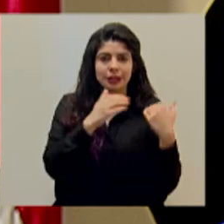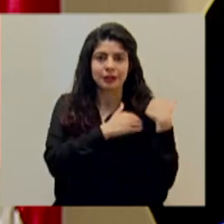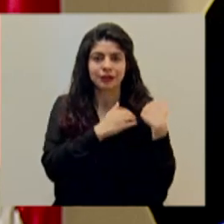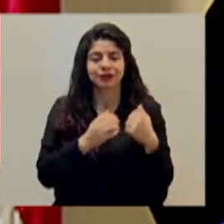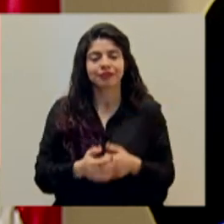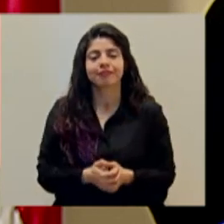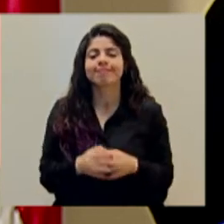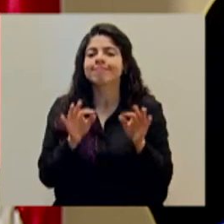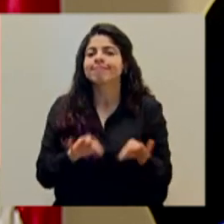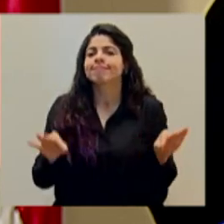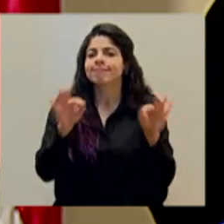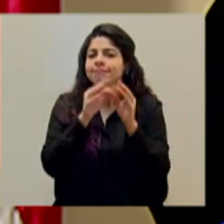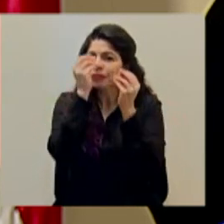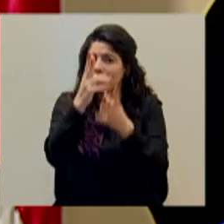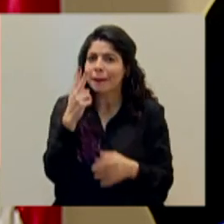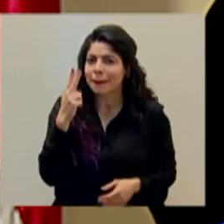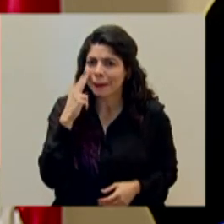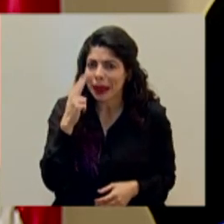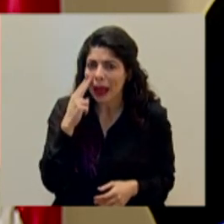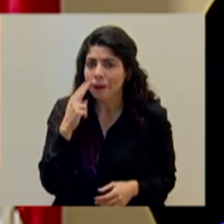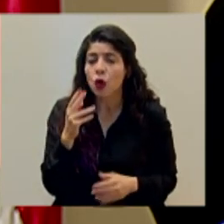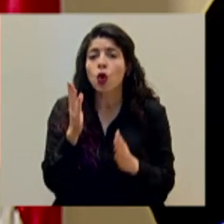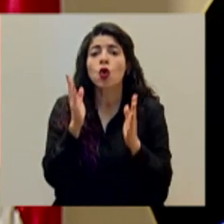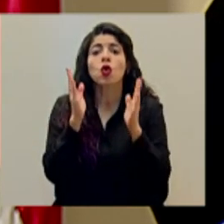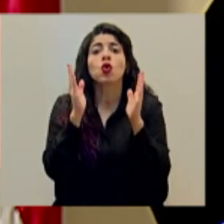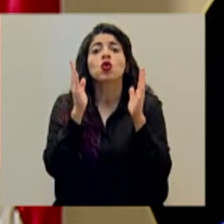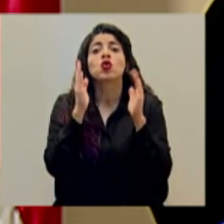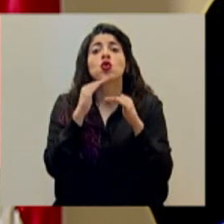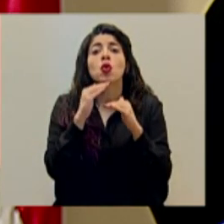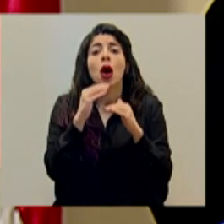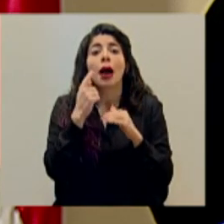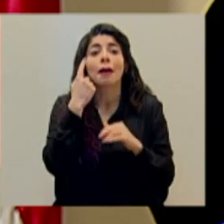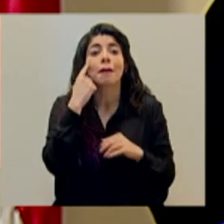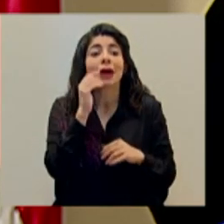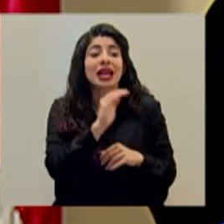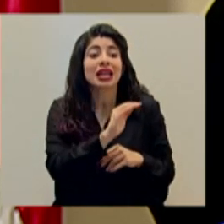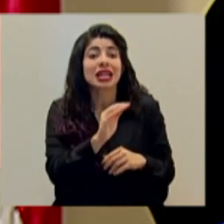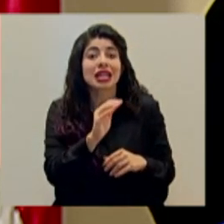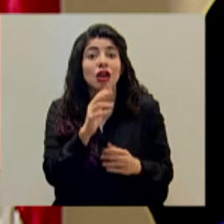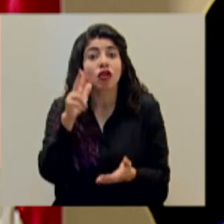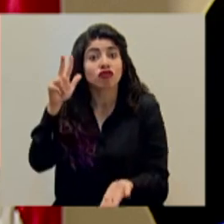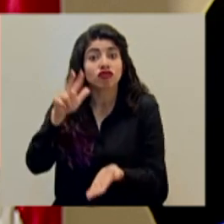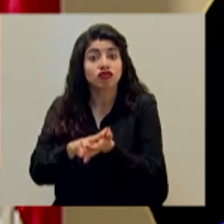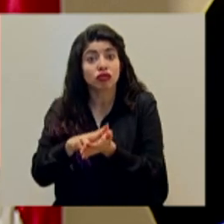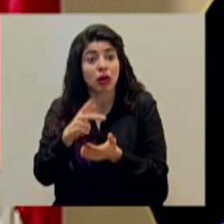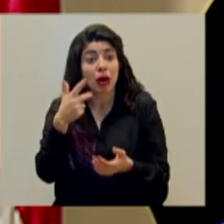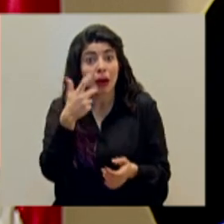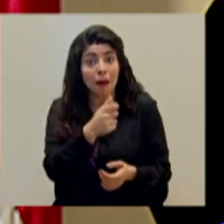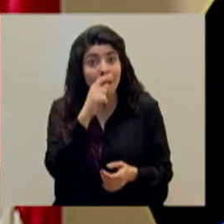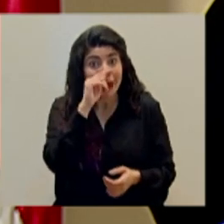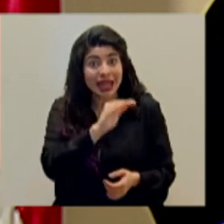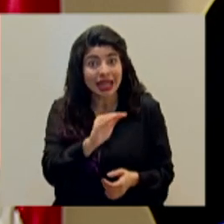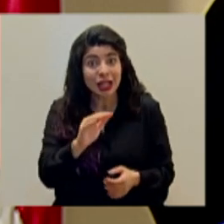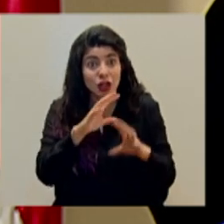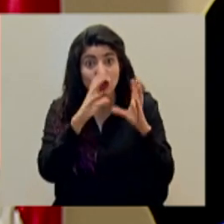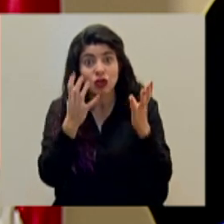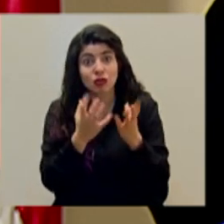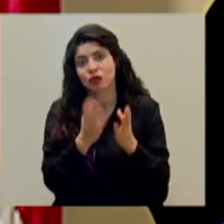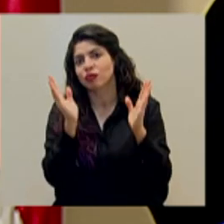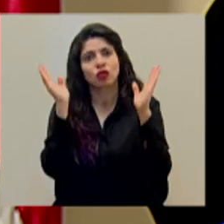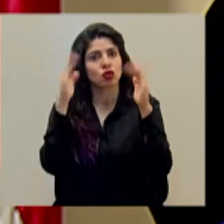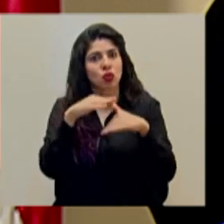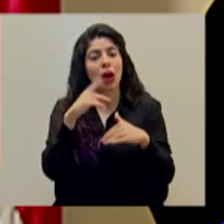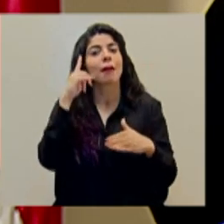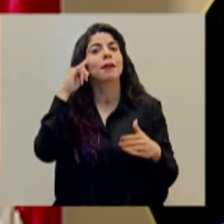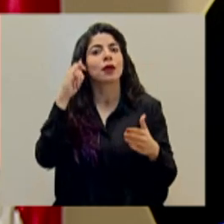Es importante indicar, vean, no hay una dosis pediátrica, una dosis aprobada pediátrica en el mundo, por eso no se están